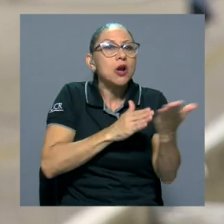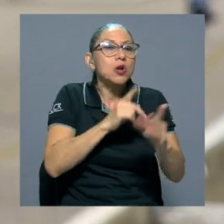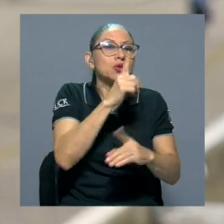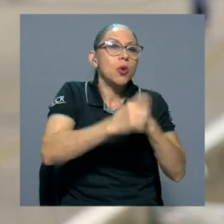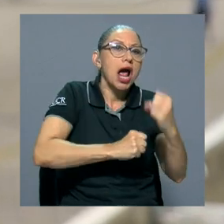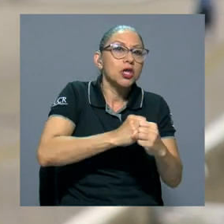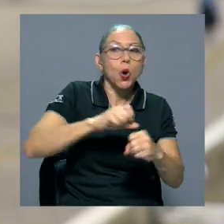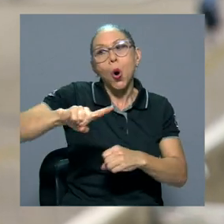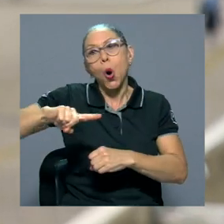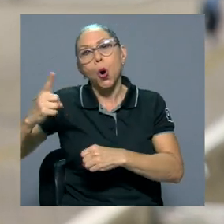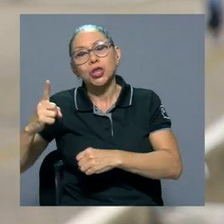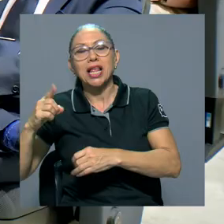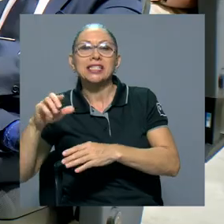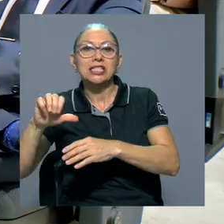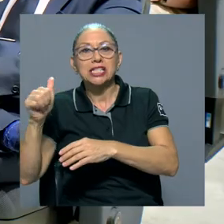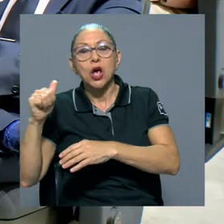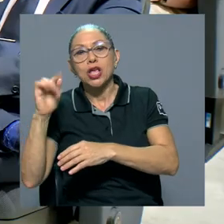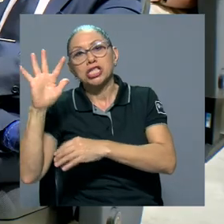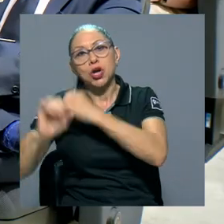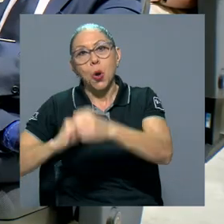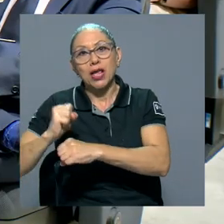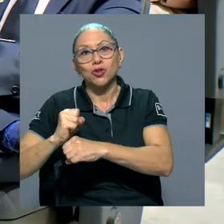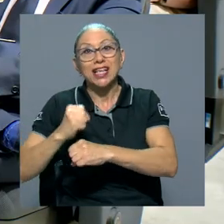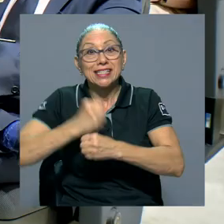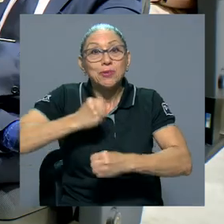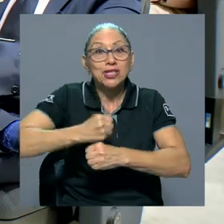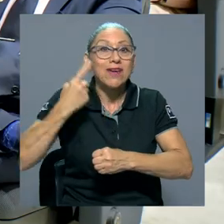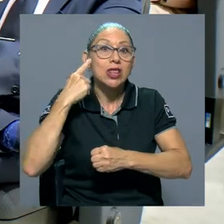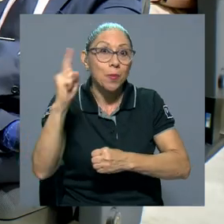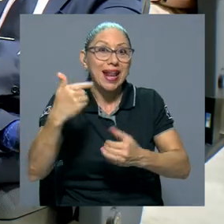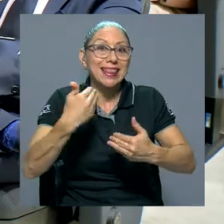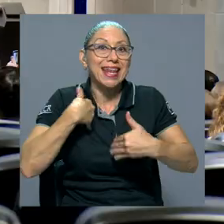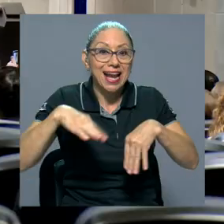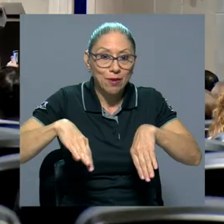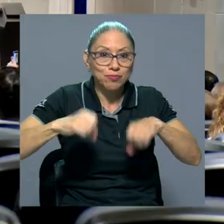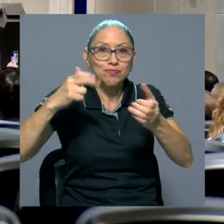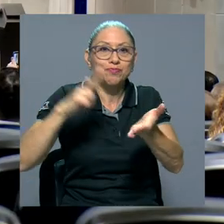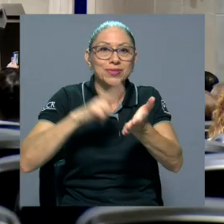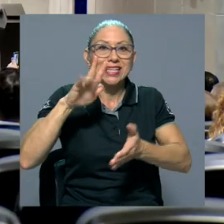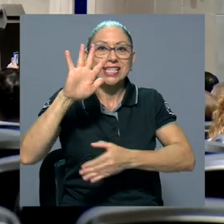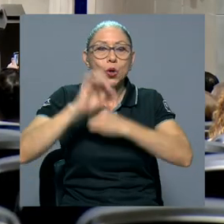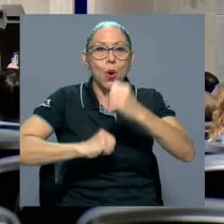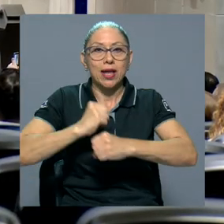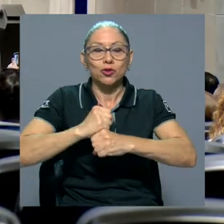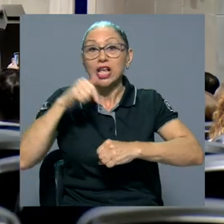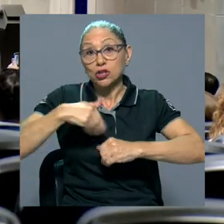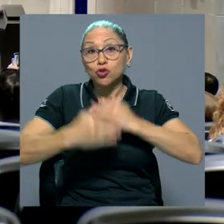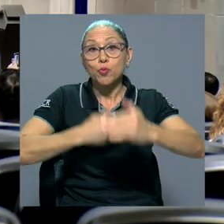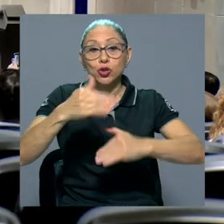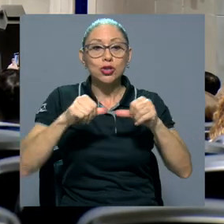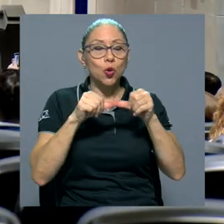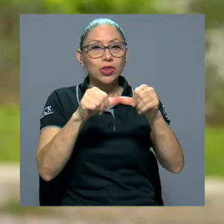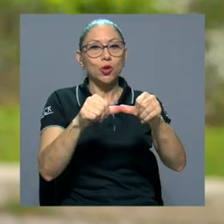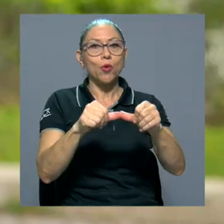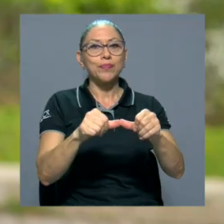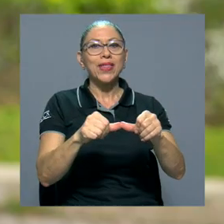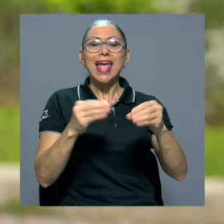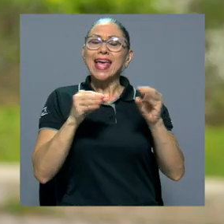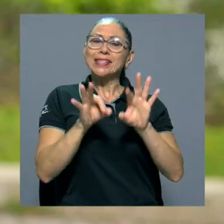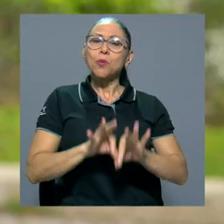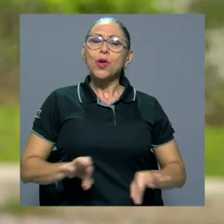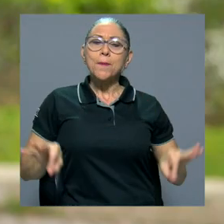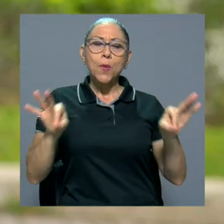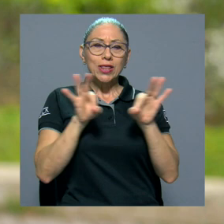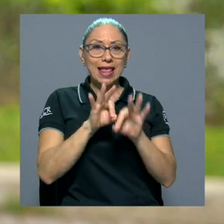Ya estamos trabajando por la quinquenal, entonces esperamos este mismo año obtenerlas de cinco años, porque esto es un proceso continuo. Es muy importante. Piense que